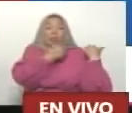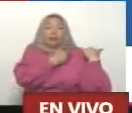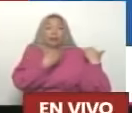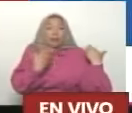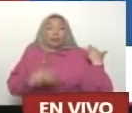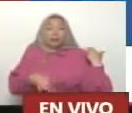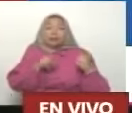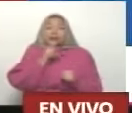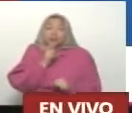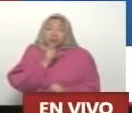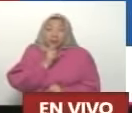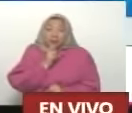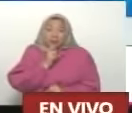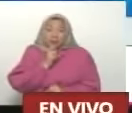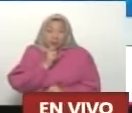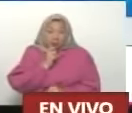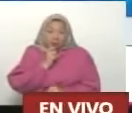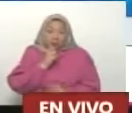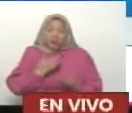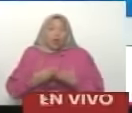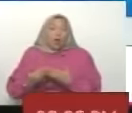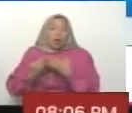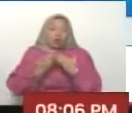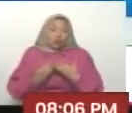Este es un libro De obligatorio estudio